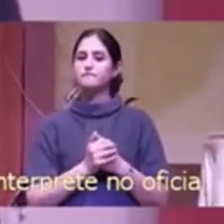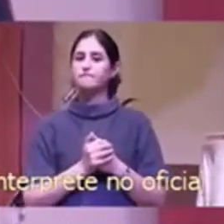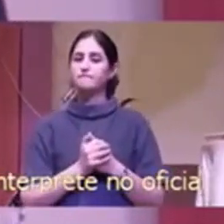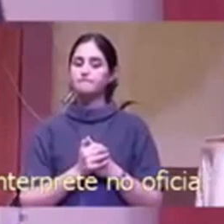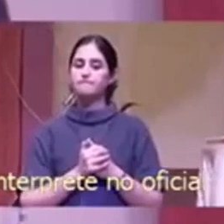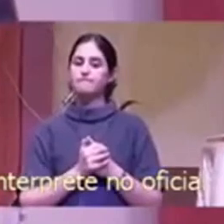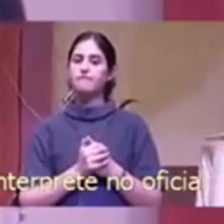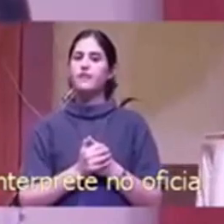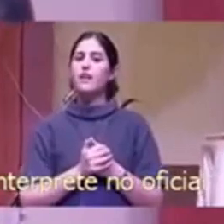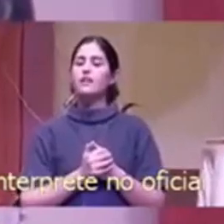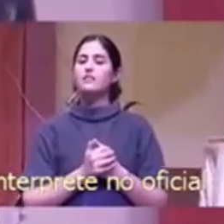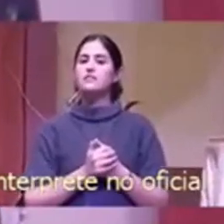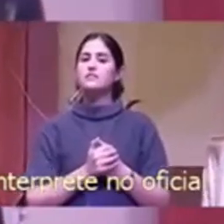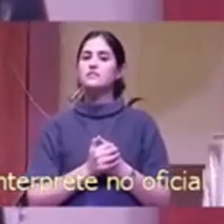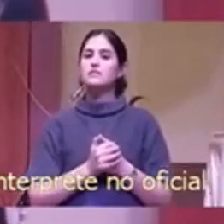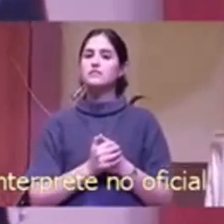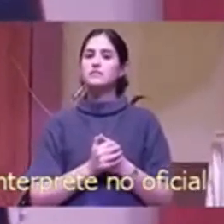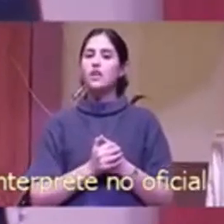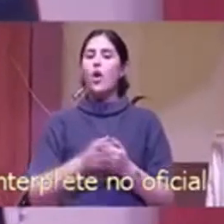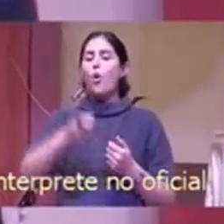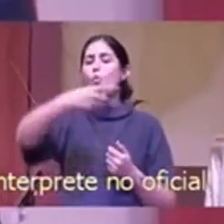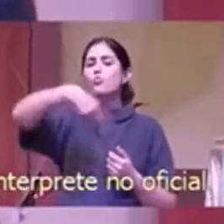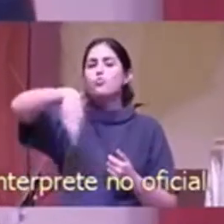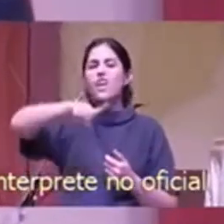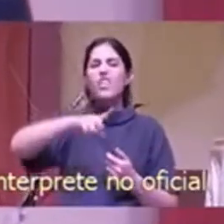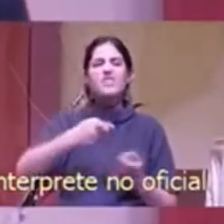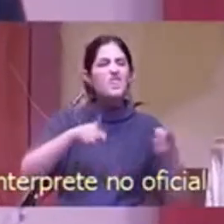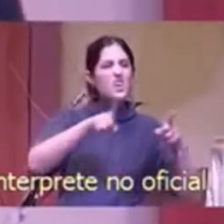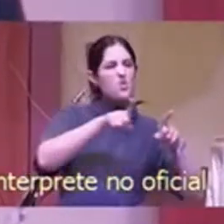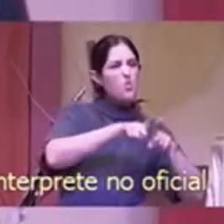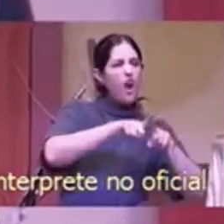Les podría preguntar, ¿son el horno o son el pan?